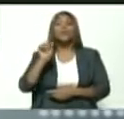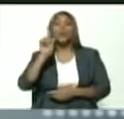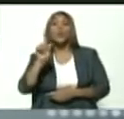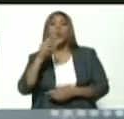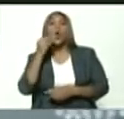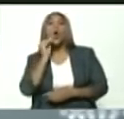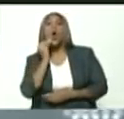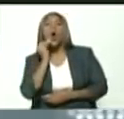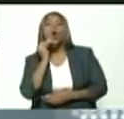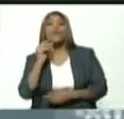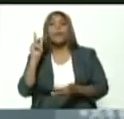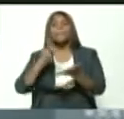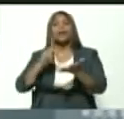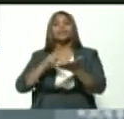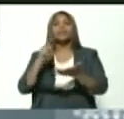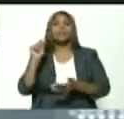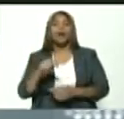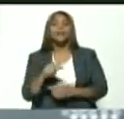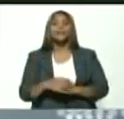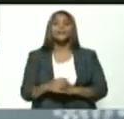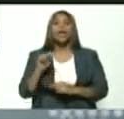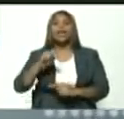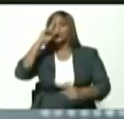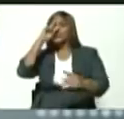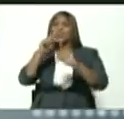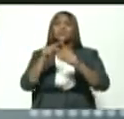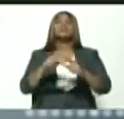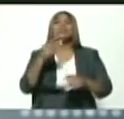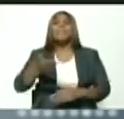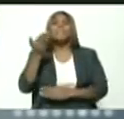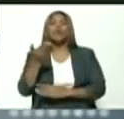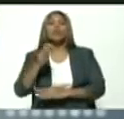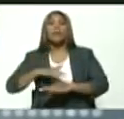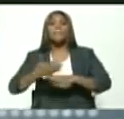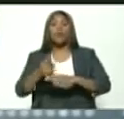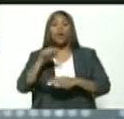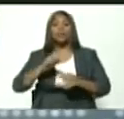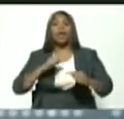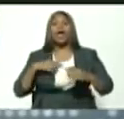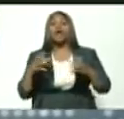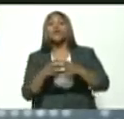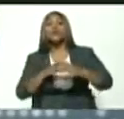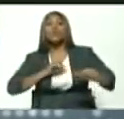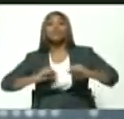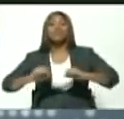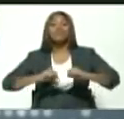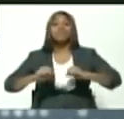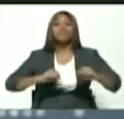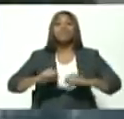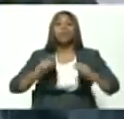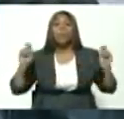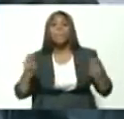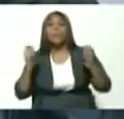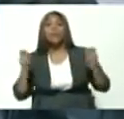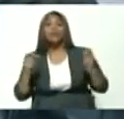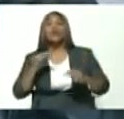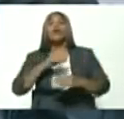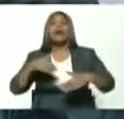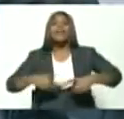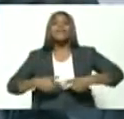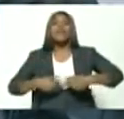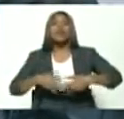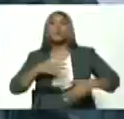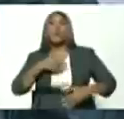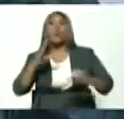jóvenes. Esto es un gran reto para nosotros, presidente, porque amerita, para el equipo promotor, un gran esfuerzo para ahora comunicarnos,